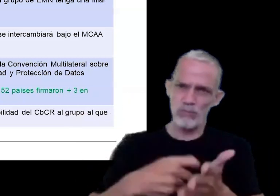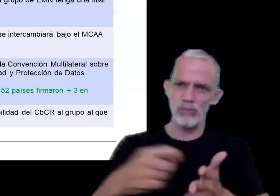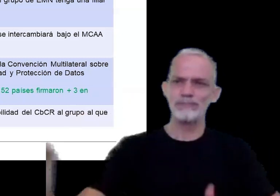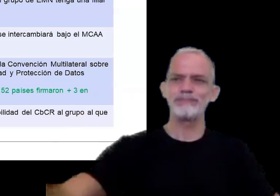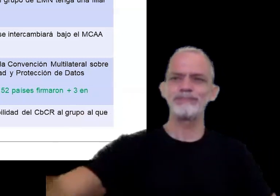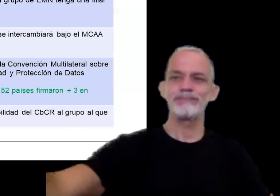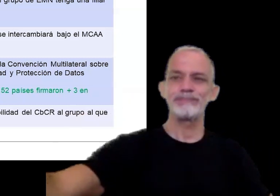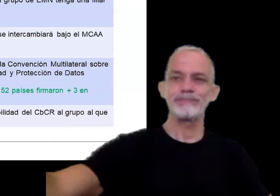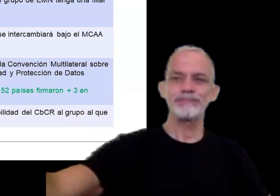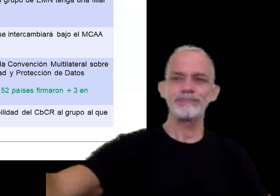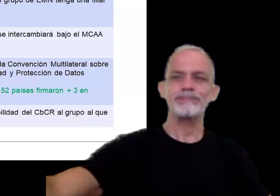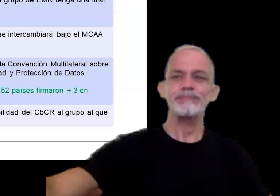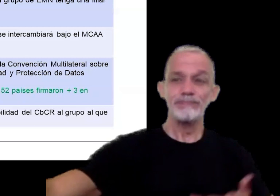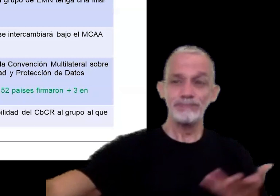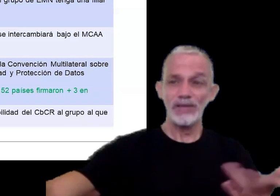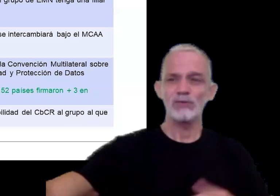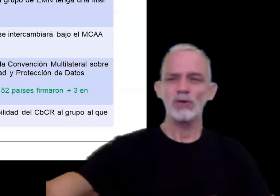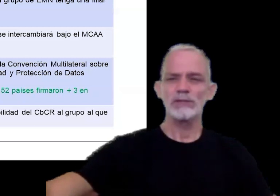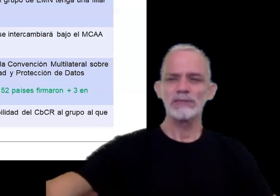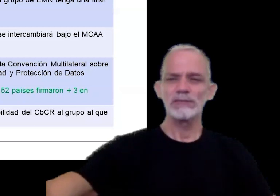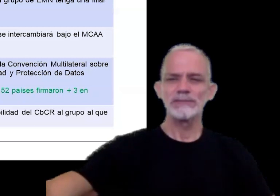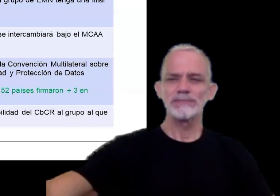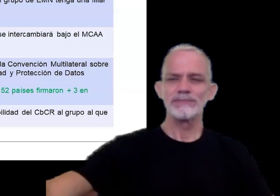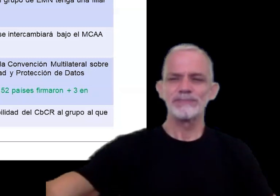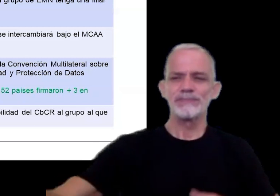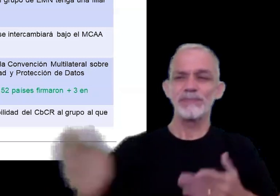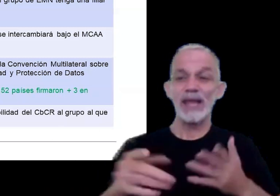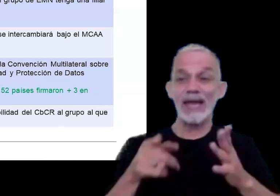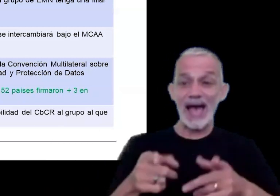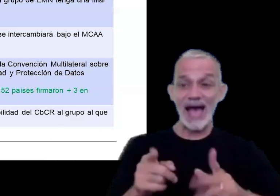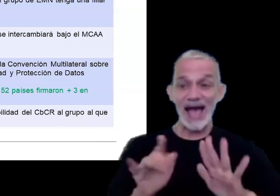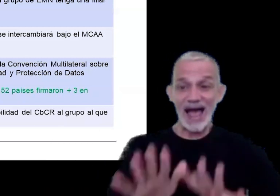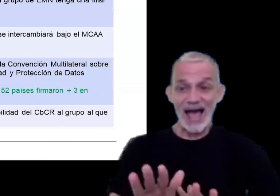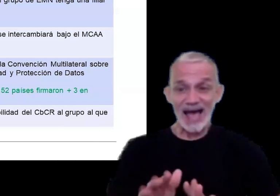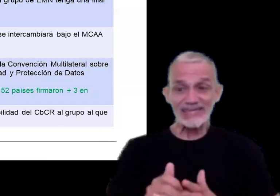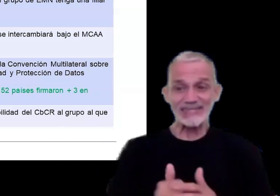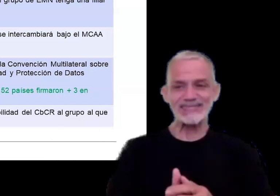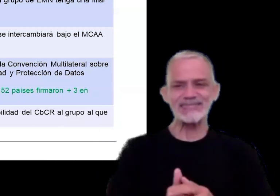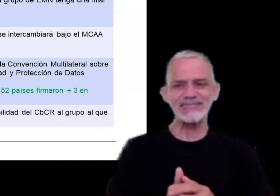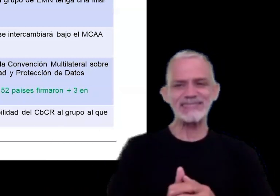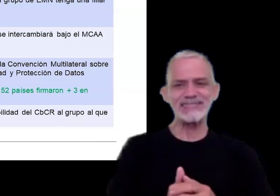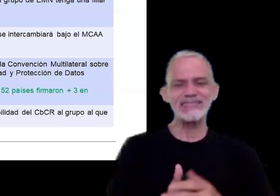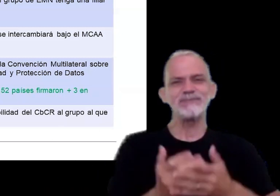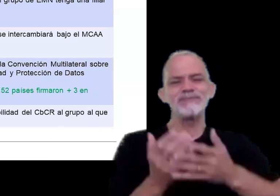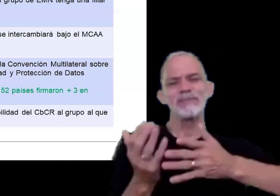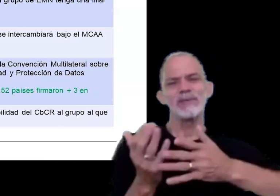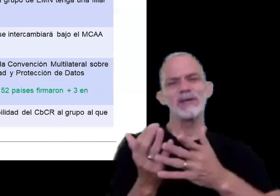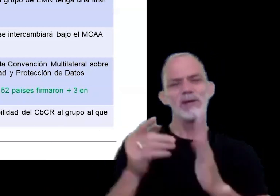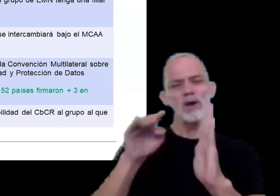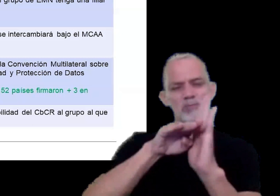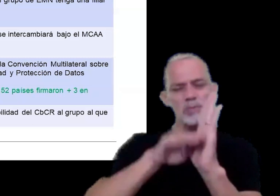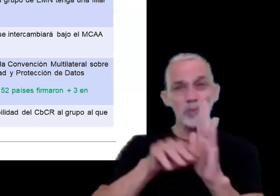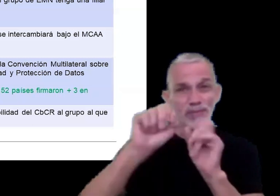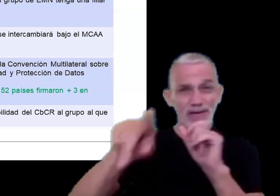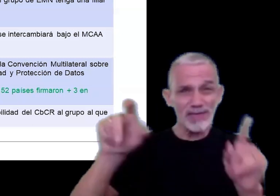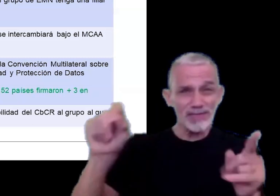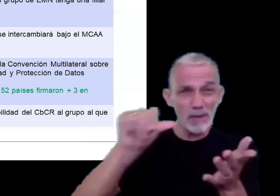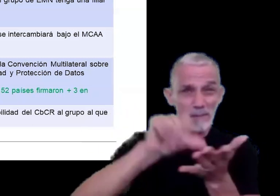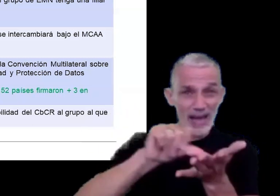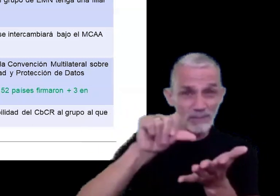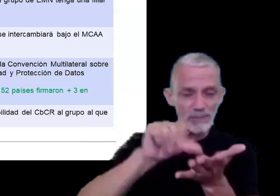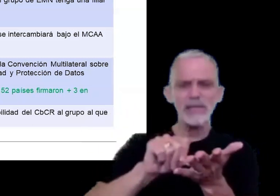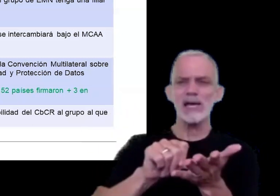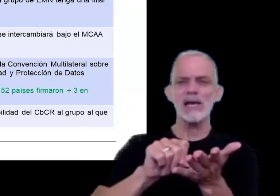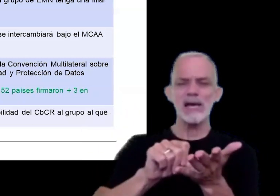en esos supuestos las normativas locales prevén que el